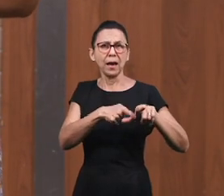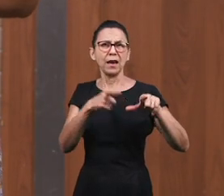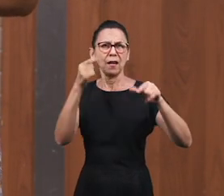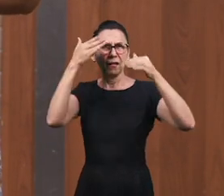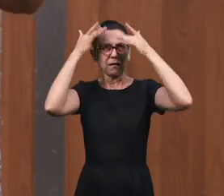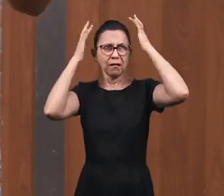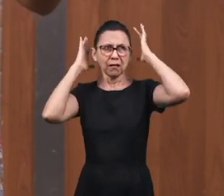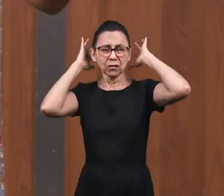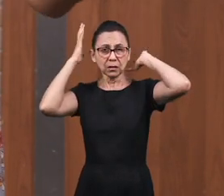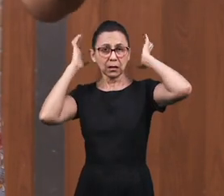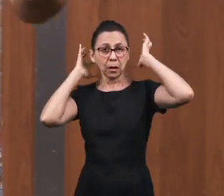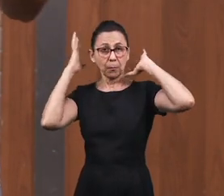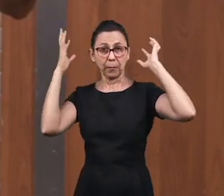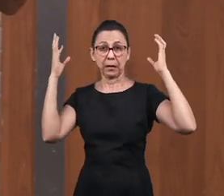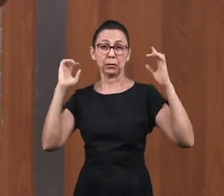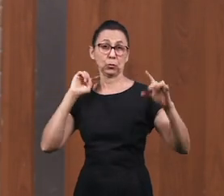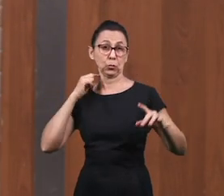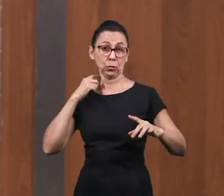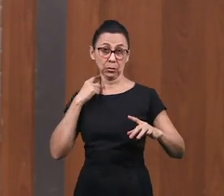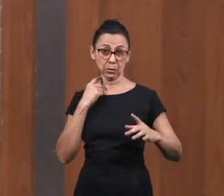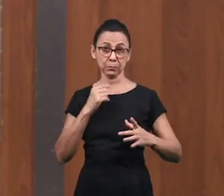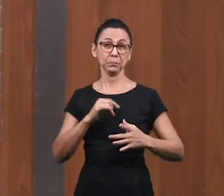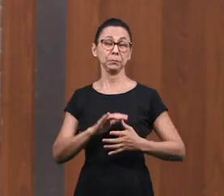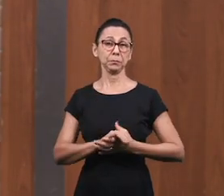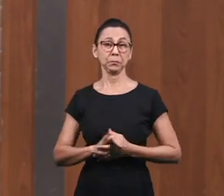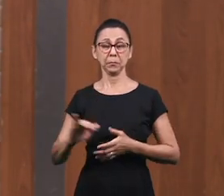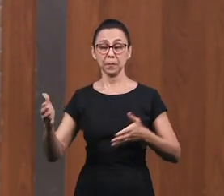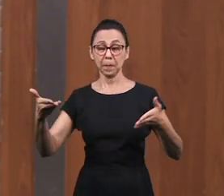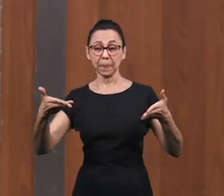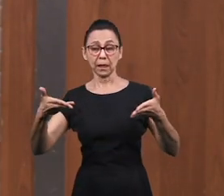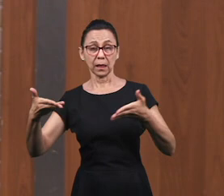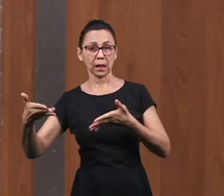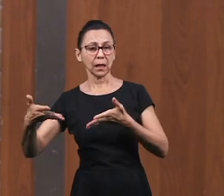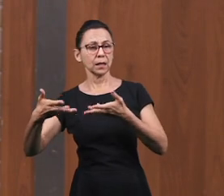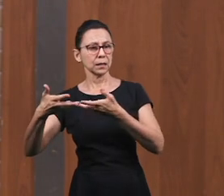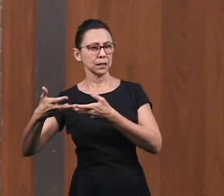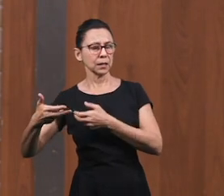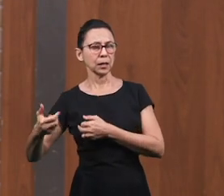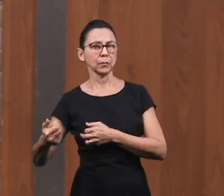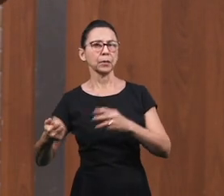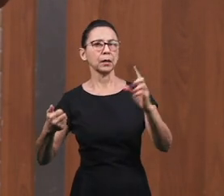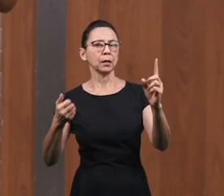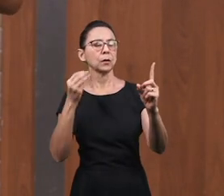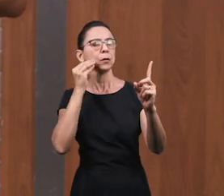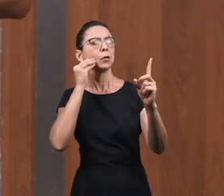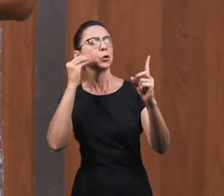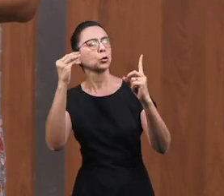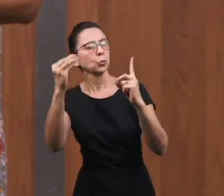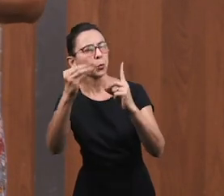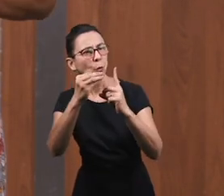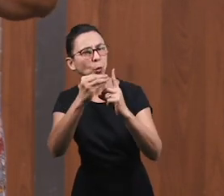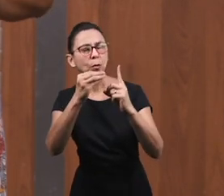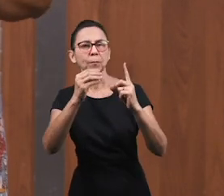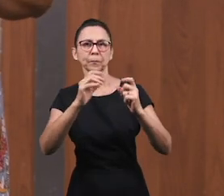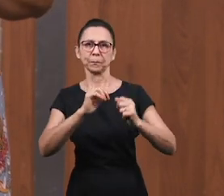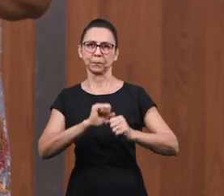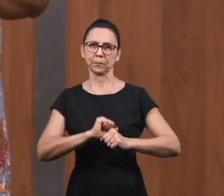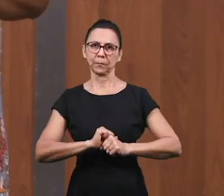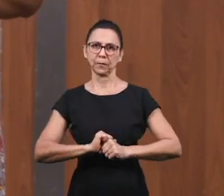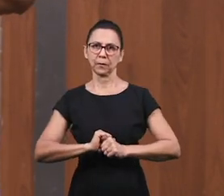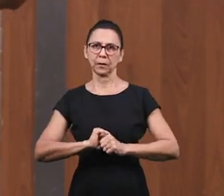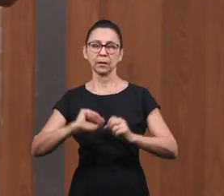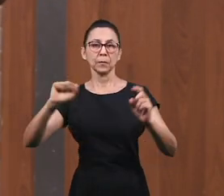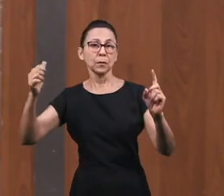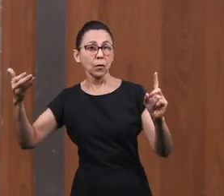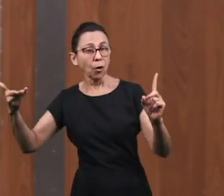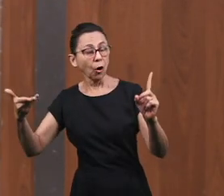Entonces Él ofrecía agua Recibía aquel visitante Con un beso Que era un complemento En el saludo Y también